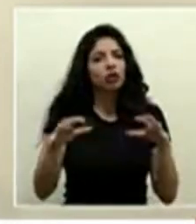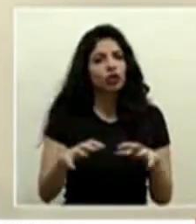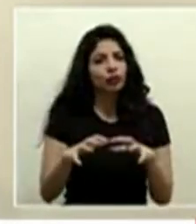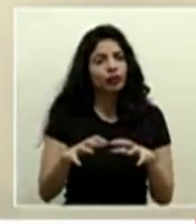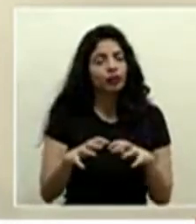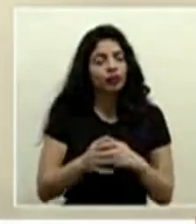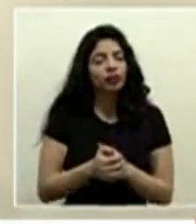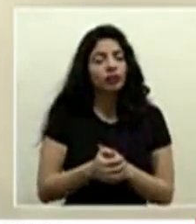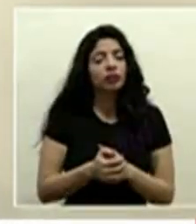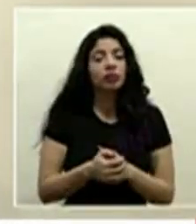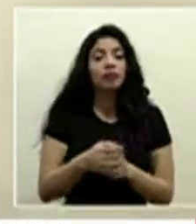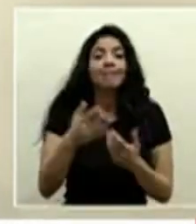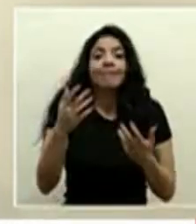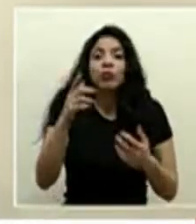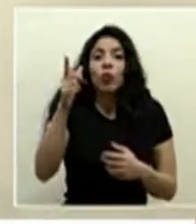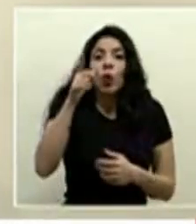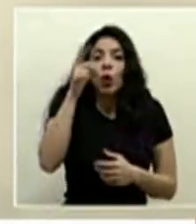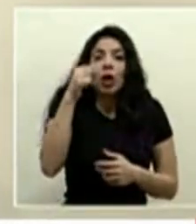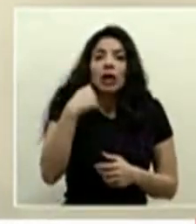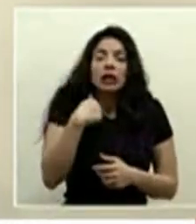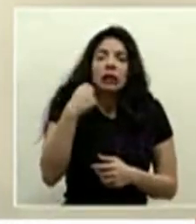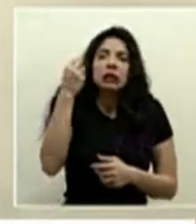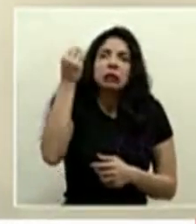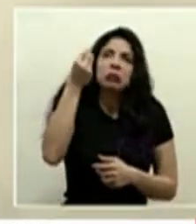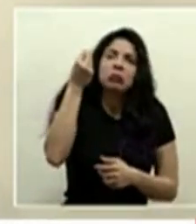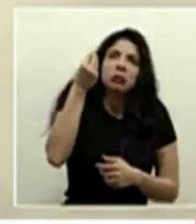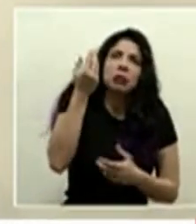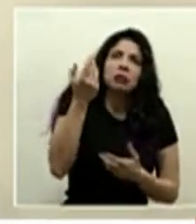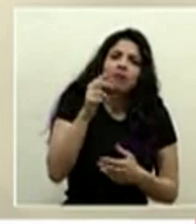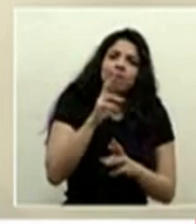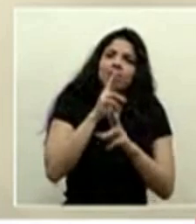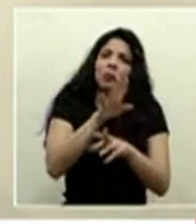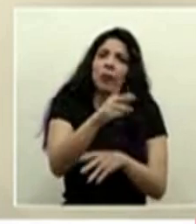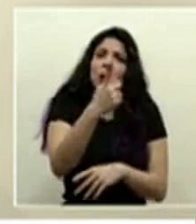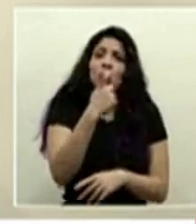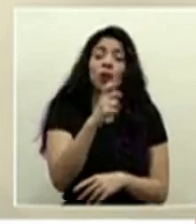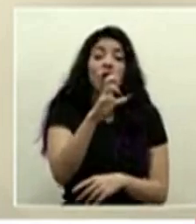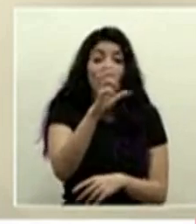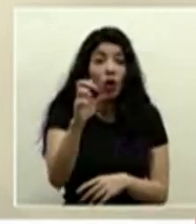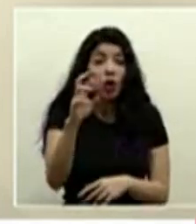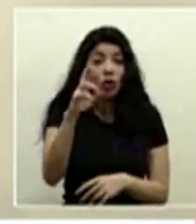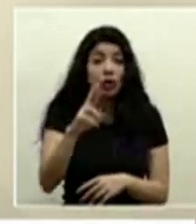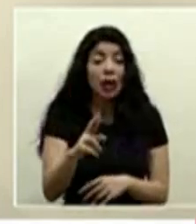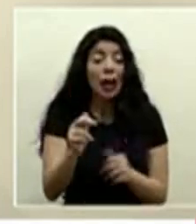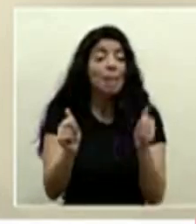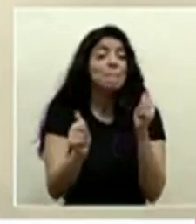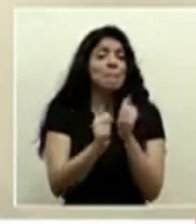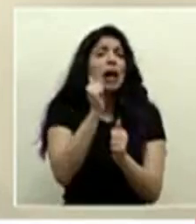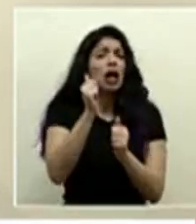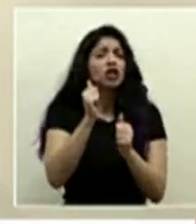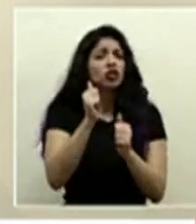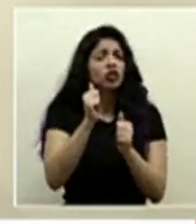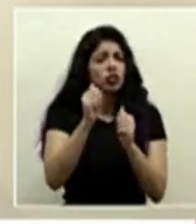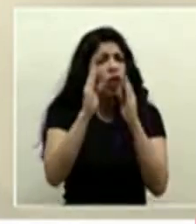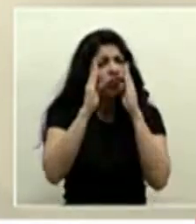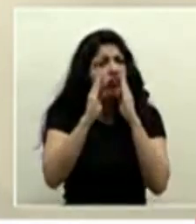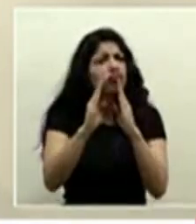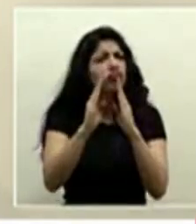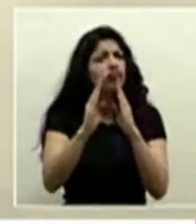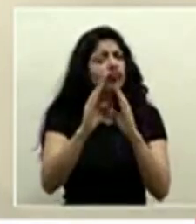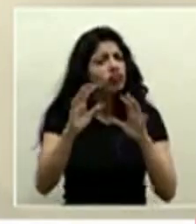y pues obviamente yo pienso que igual responde la pregunta Costa Rica en su gran mayoría está poniendo de su parte